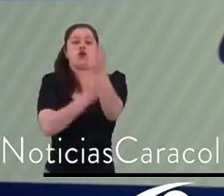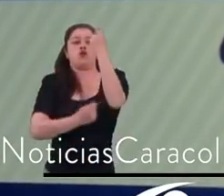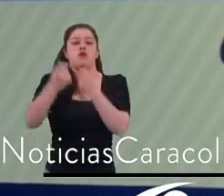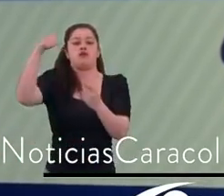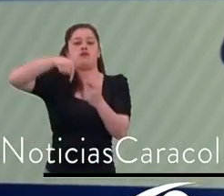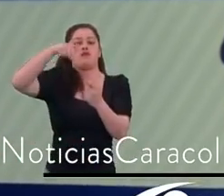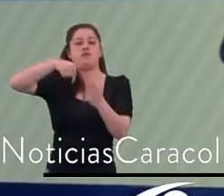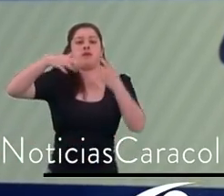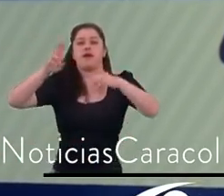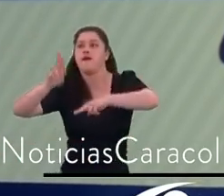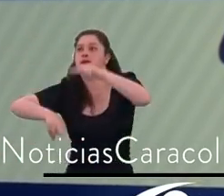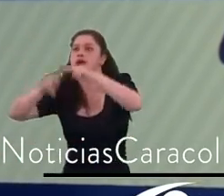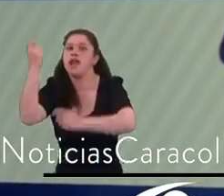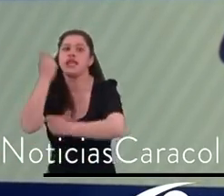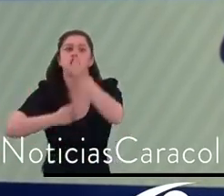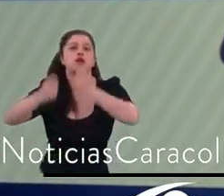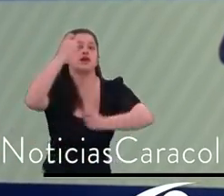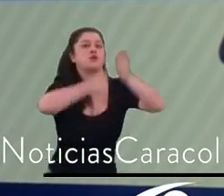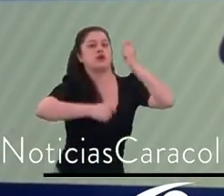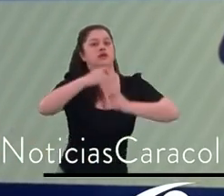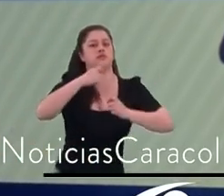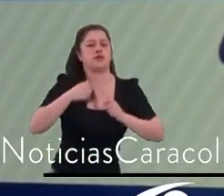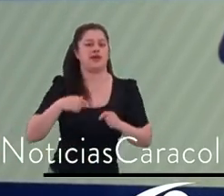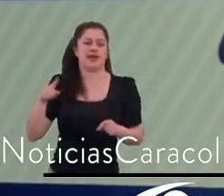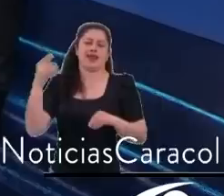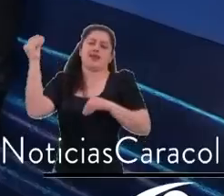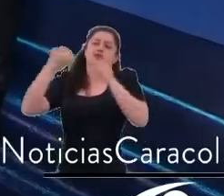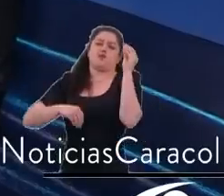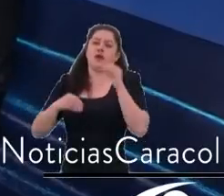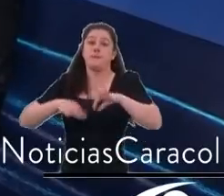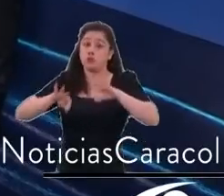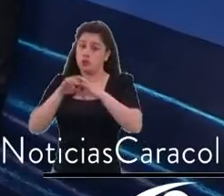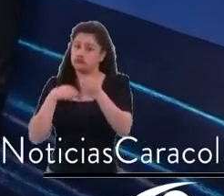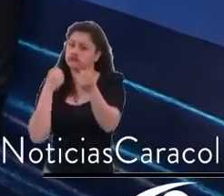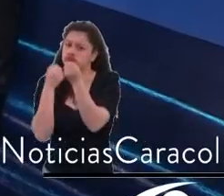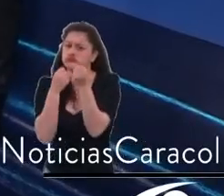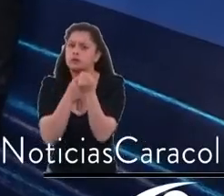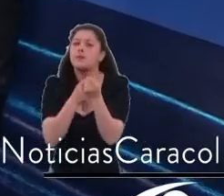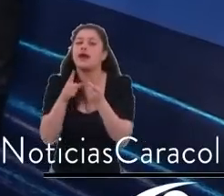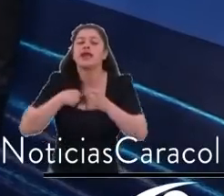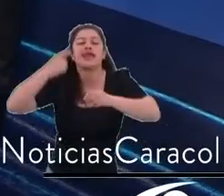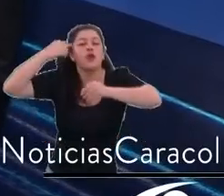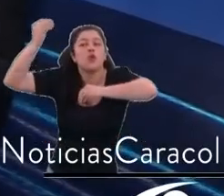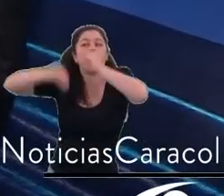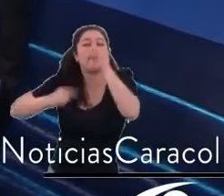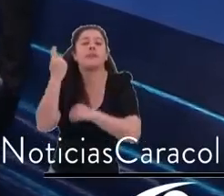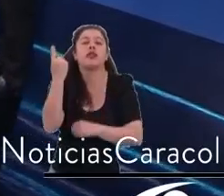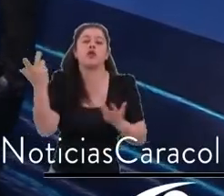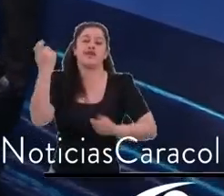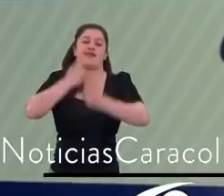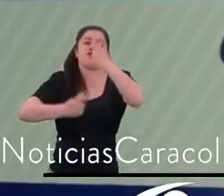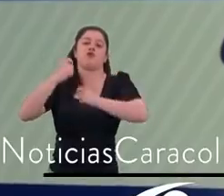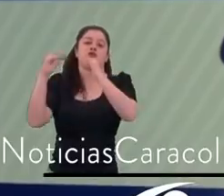digna, que no ayuden a ser ciudad. Yo no estoy de acuerdo con eso, porque eso deja sin vivienda digna a la gente.